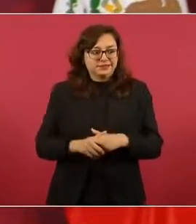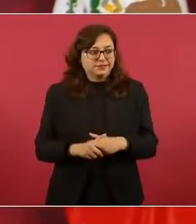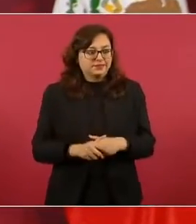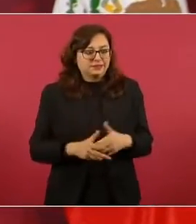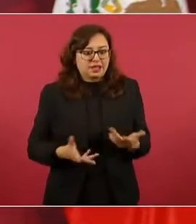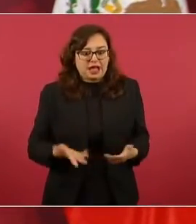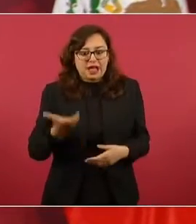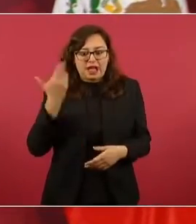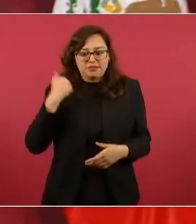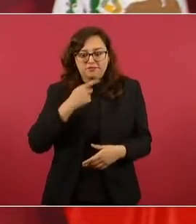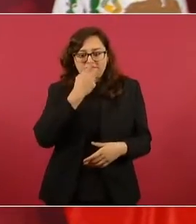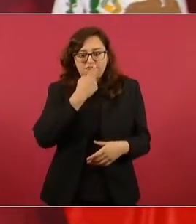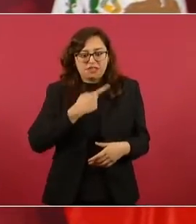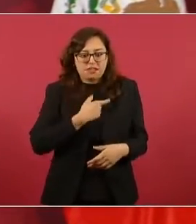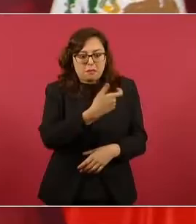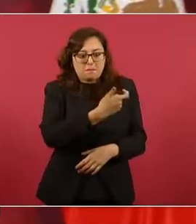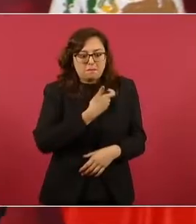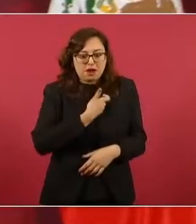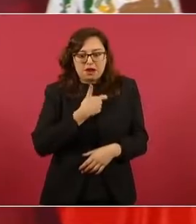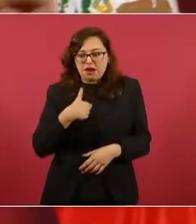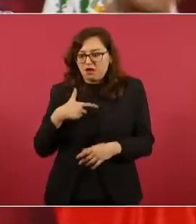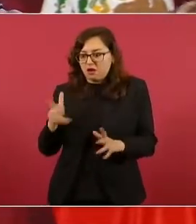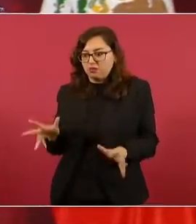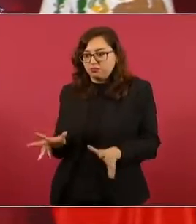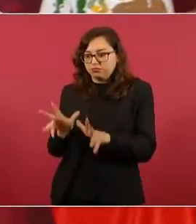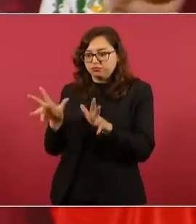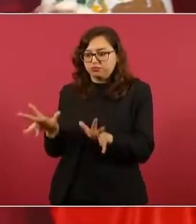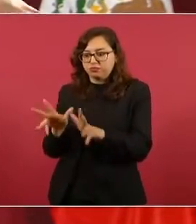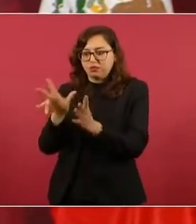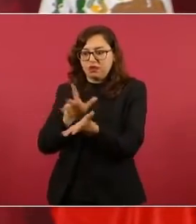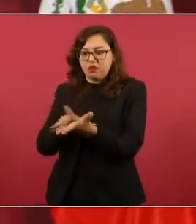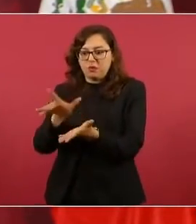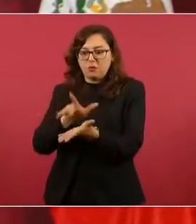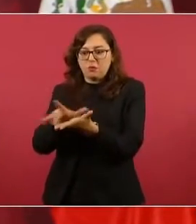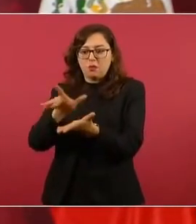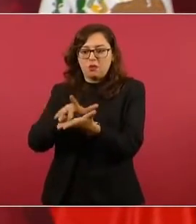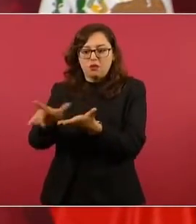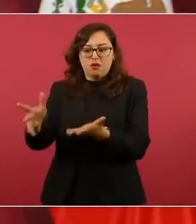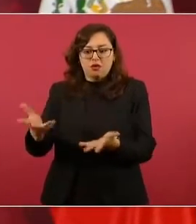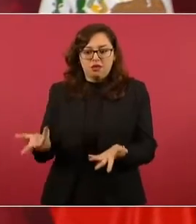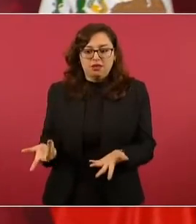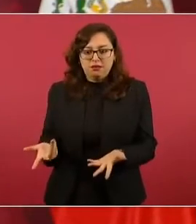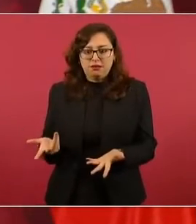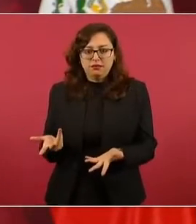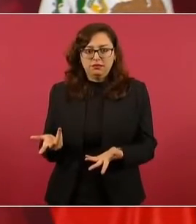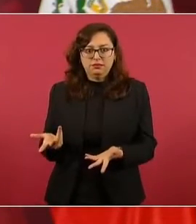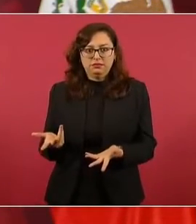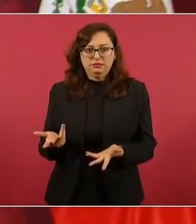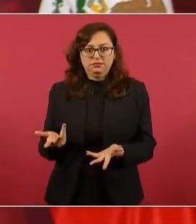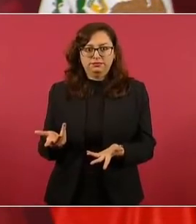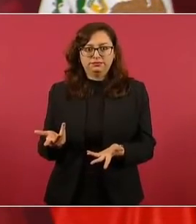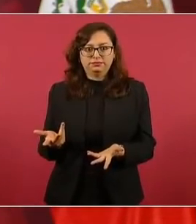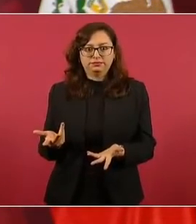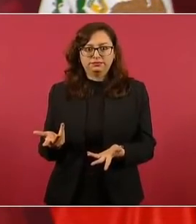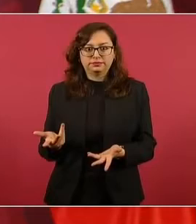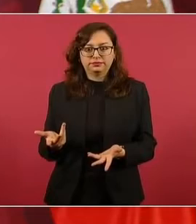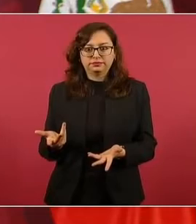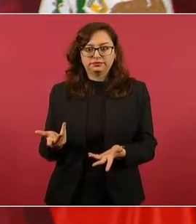mí me dijeron cuando ya era yo presidente electo.